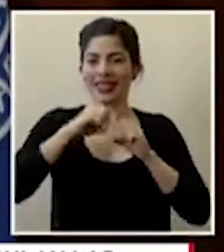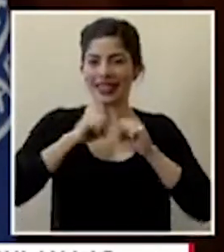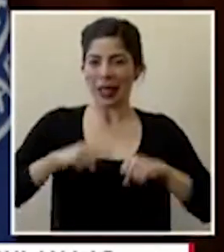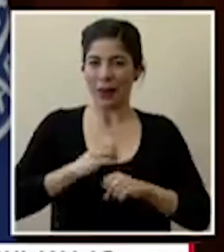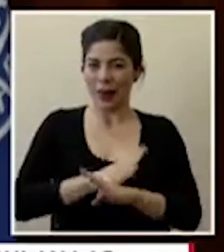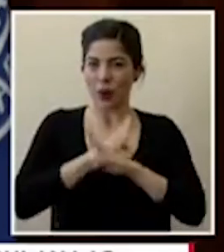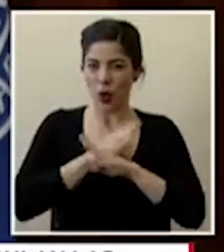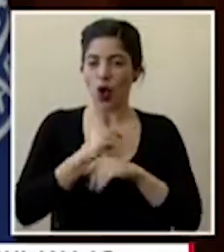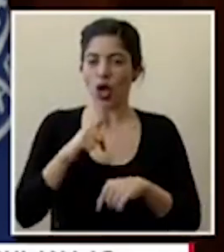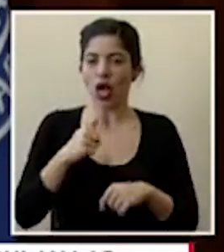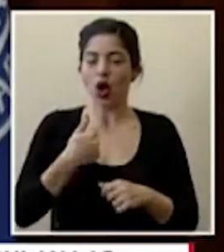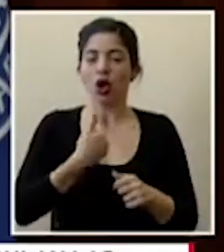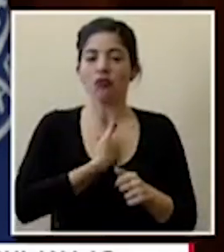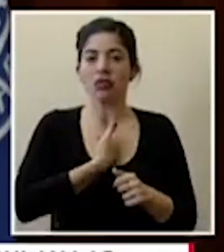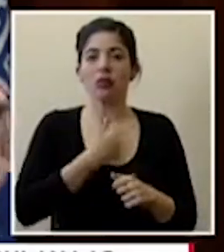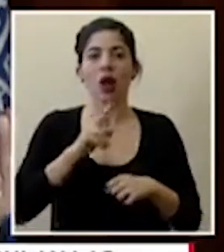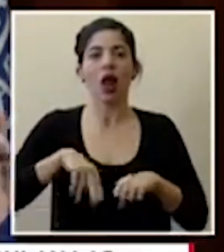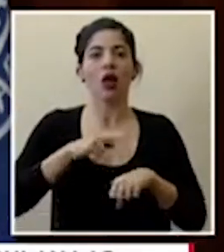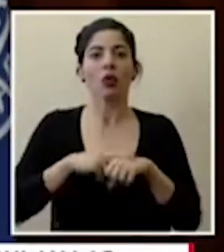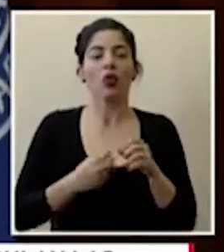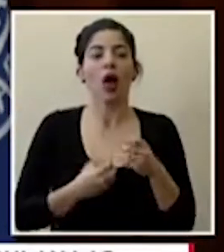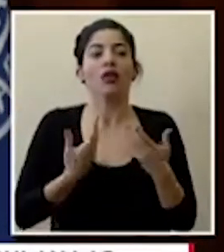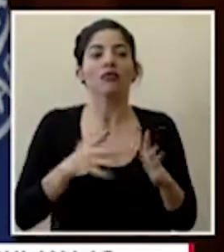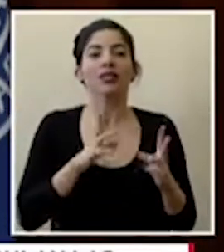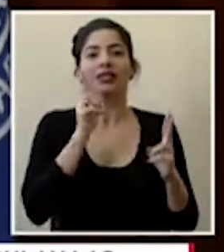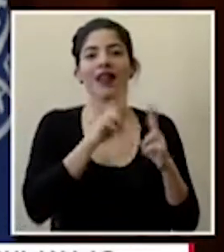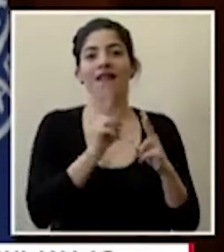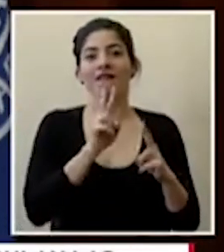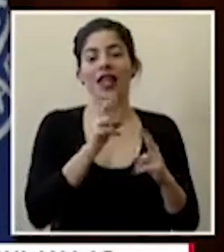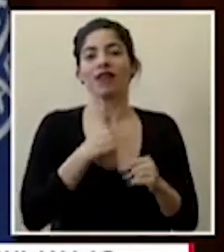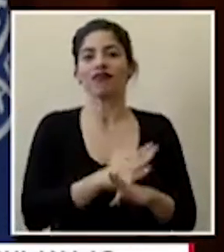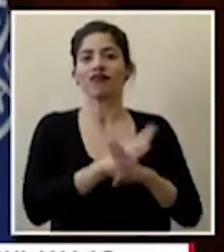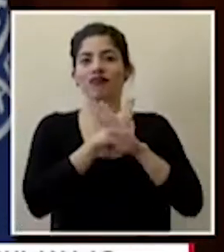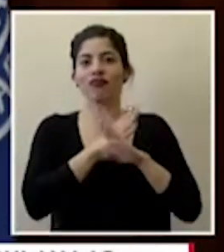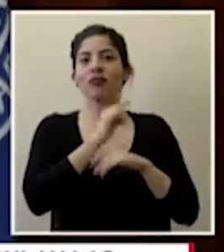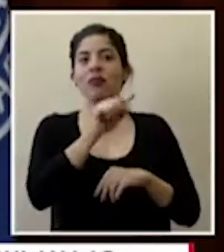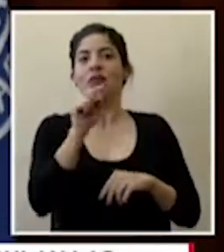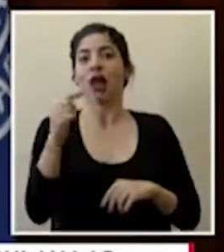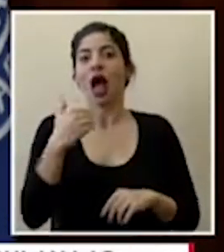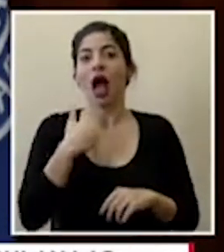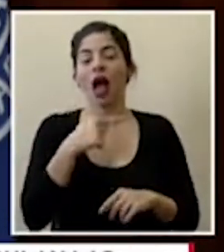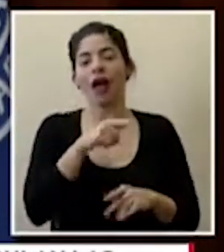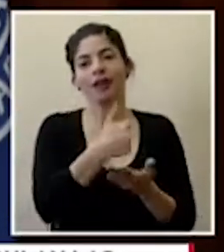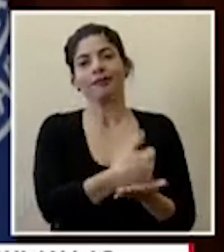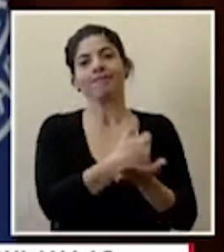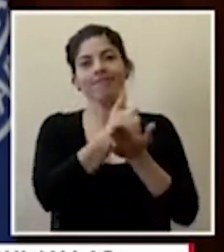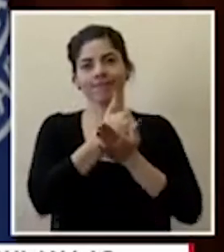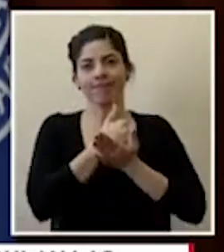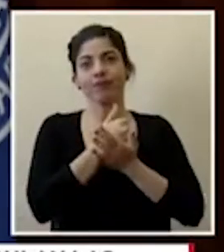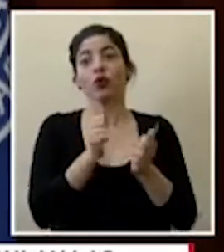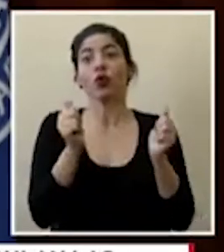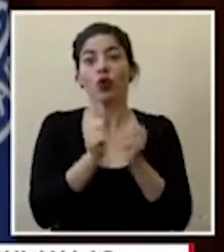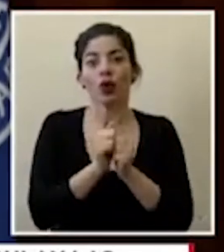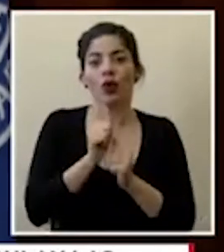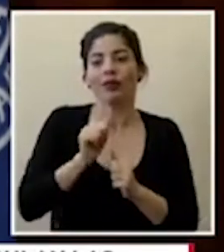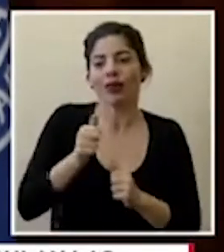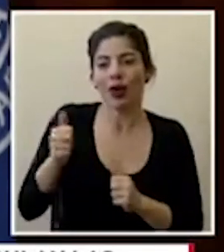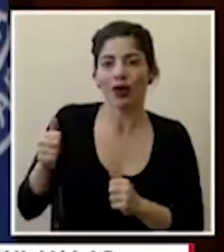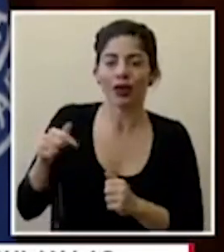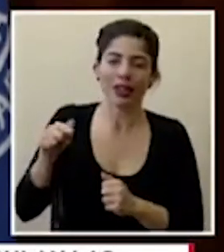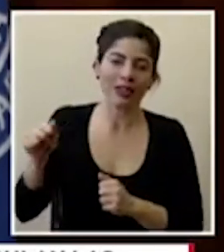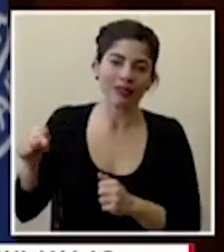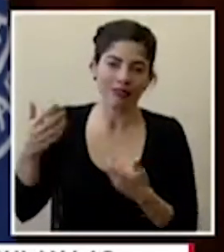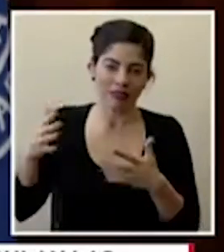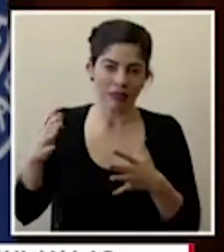sistema inmunológico que es ya natural porque se expusieron al virus y eso nos va a ayudar justamente junto con todo lo que son los